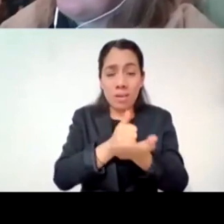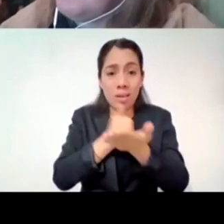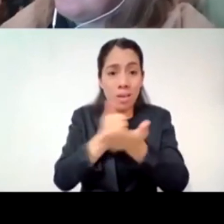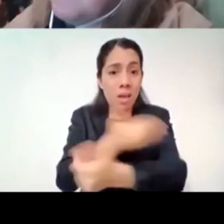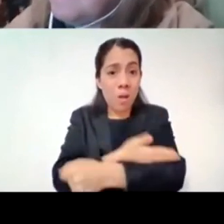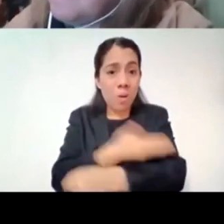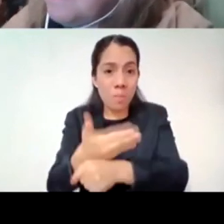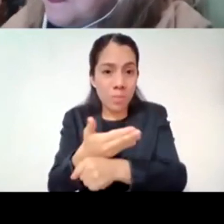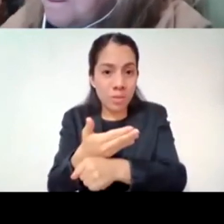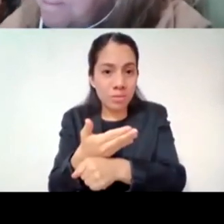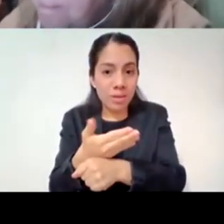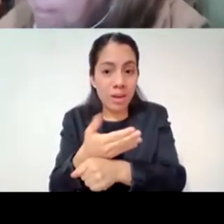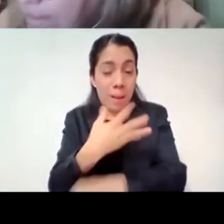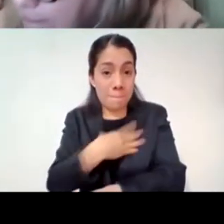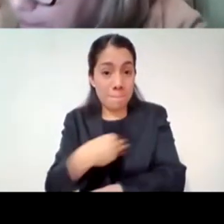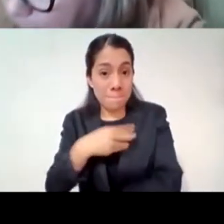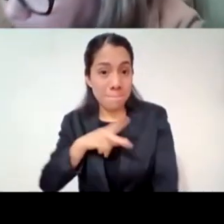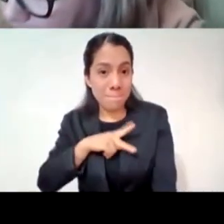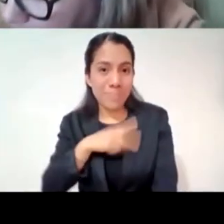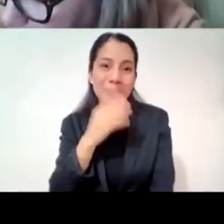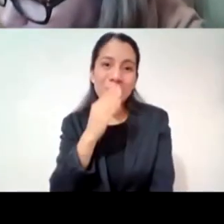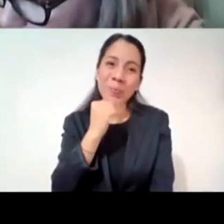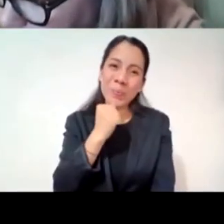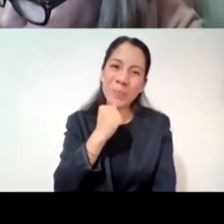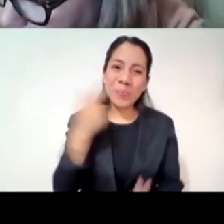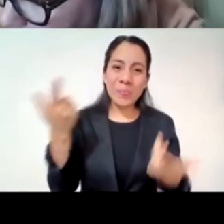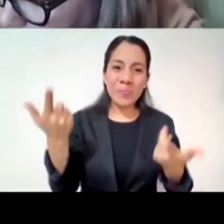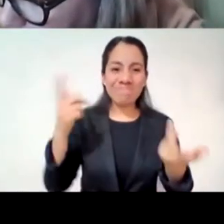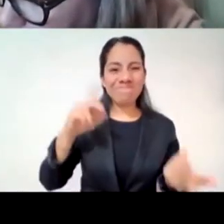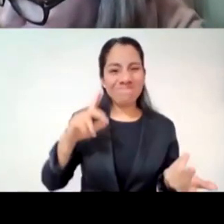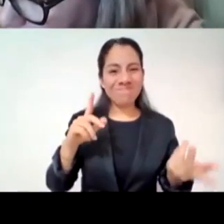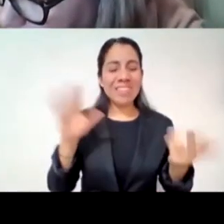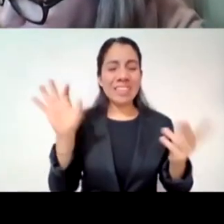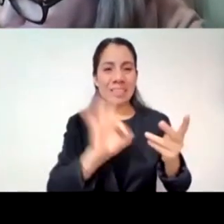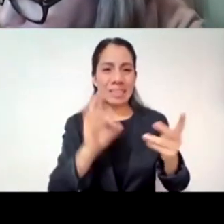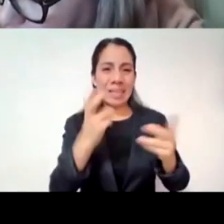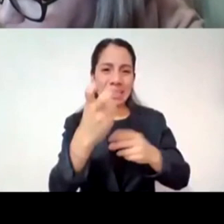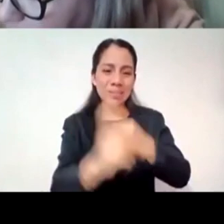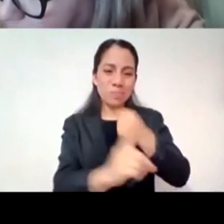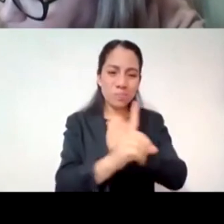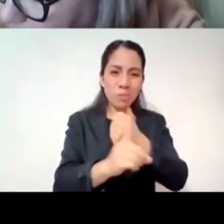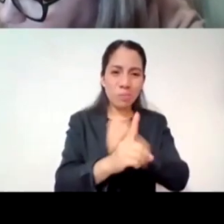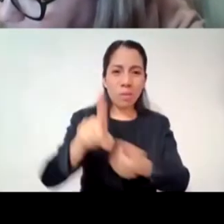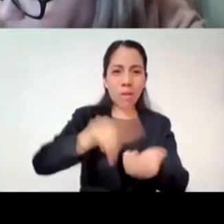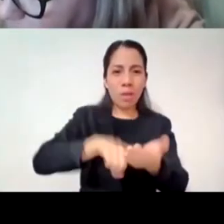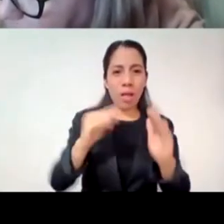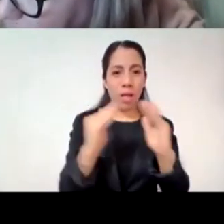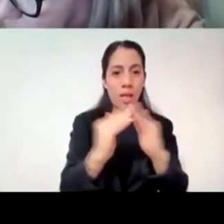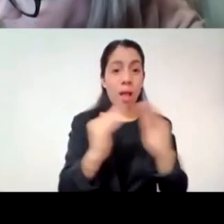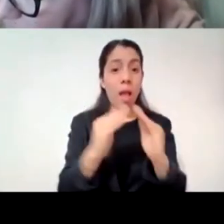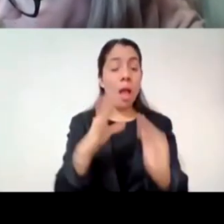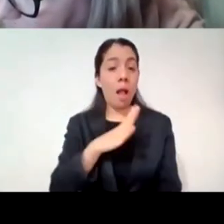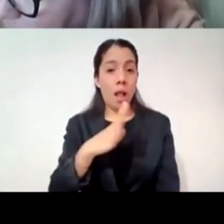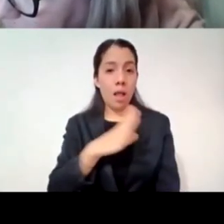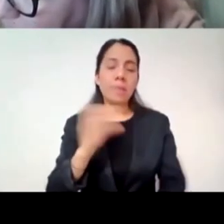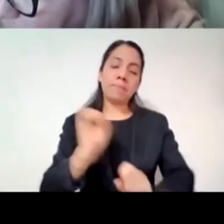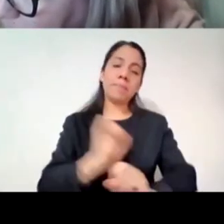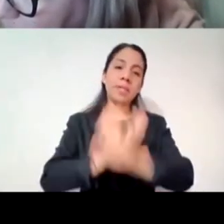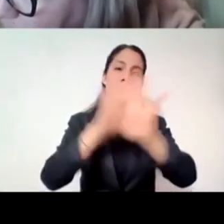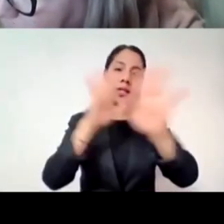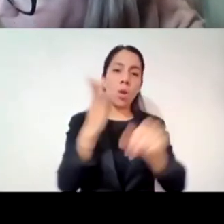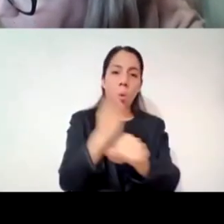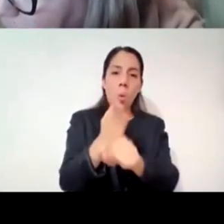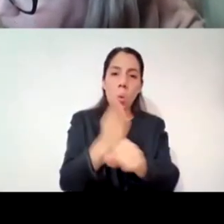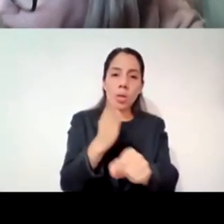buscar una compañía entonces esta situación puede volverse muy compleja claro afortunadamente el medio como en el que estamos